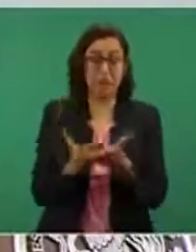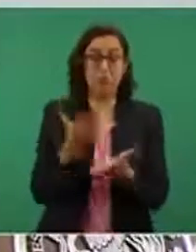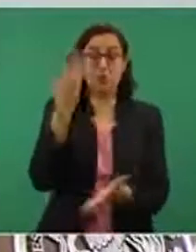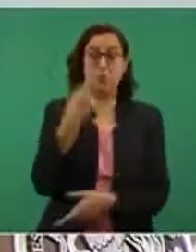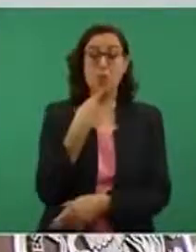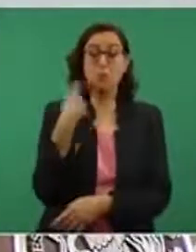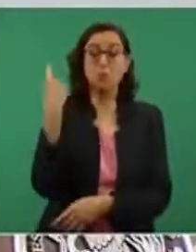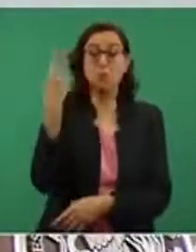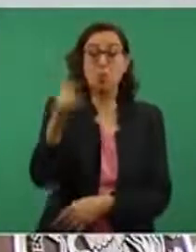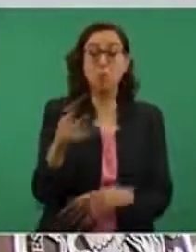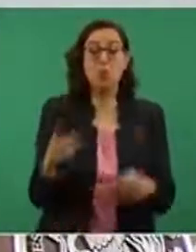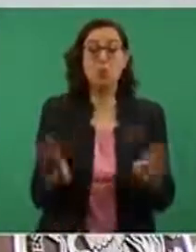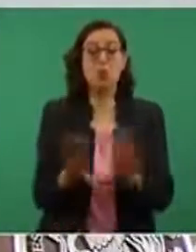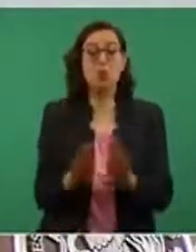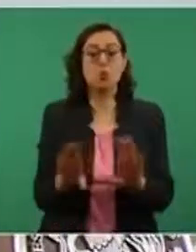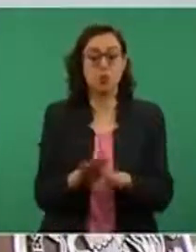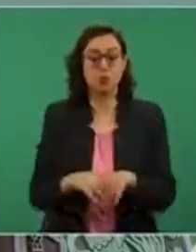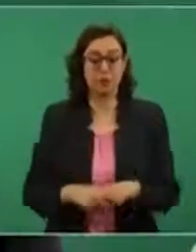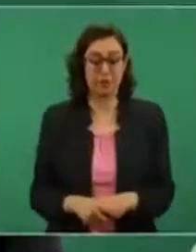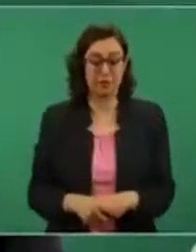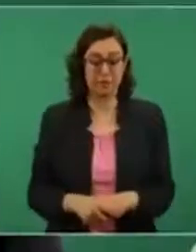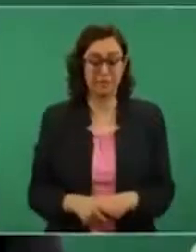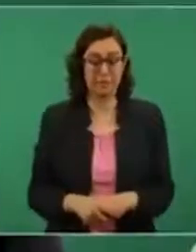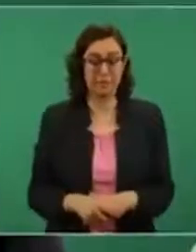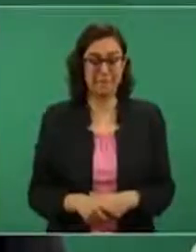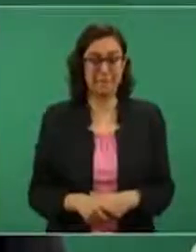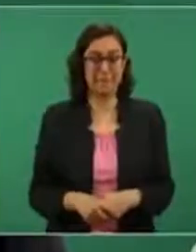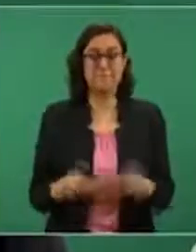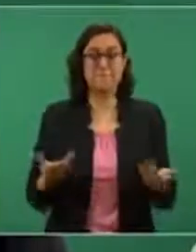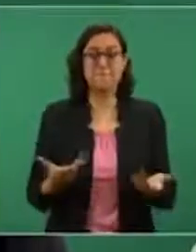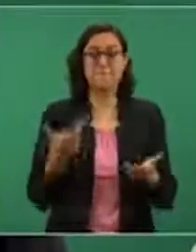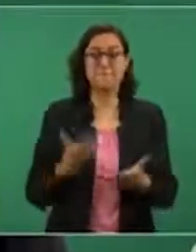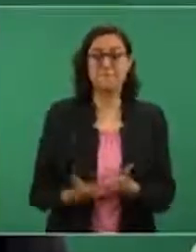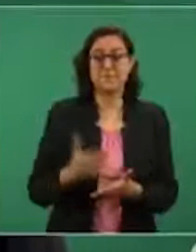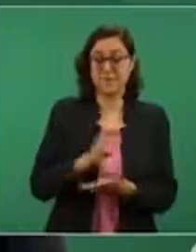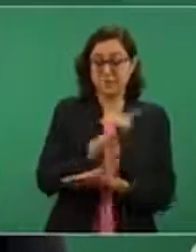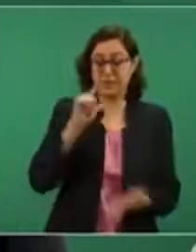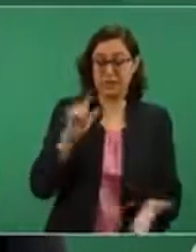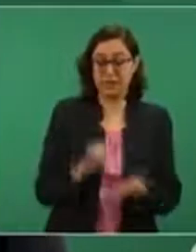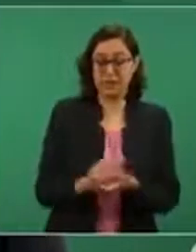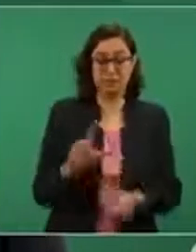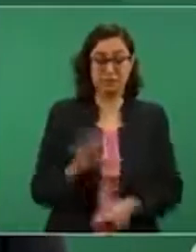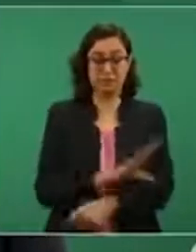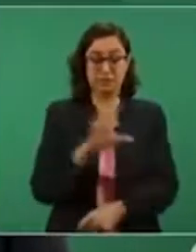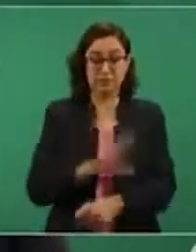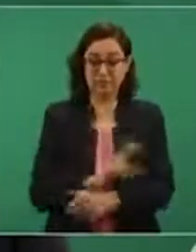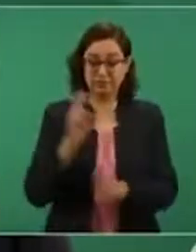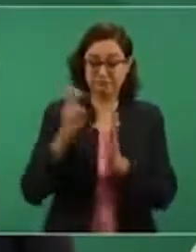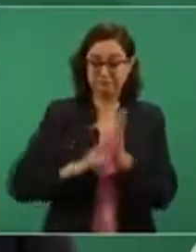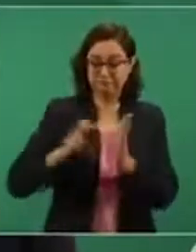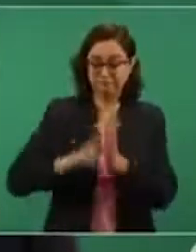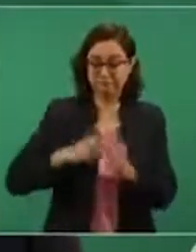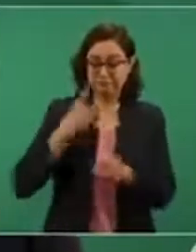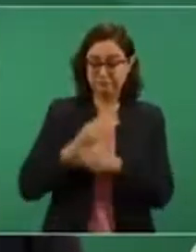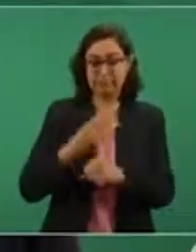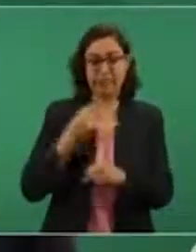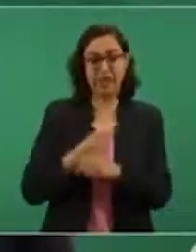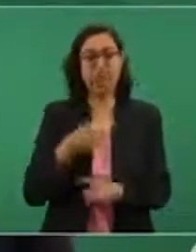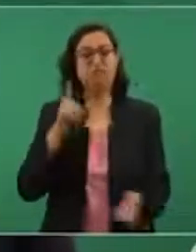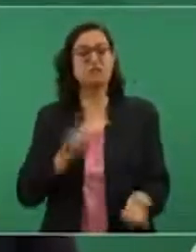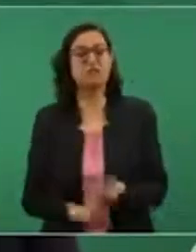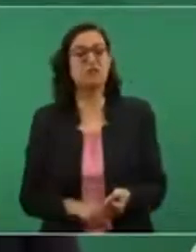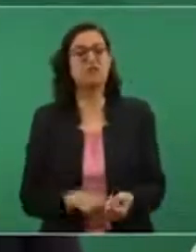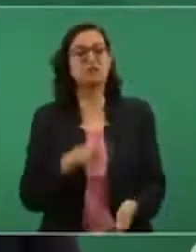cuando se aprobó la Reforma Energética se entregaron sobornos